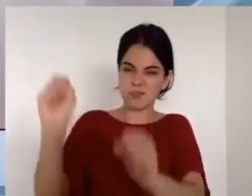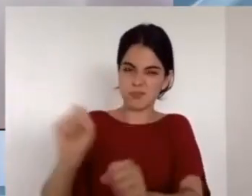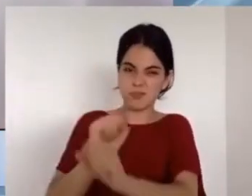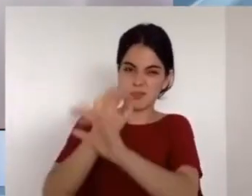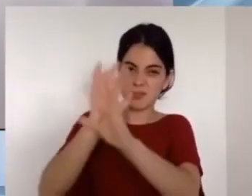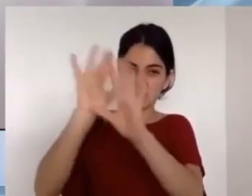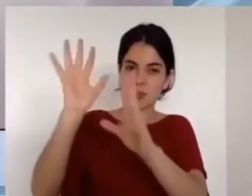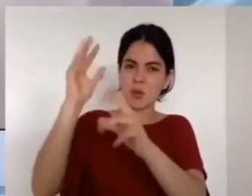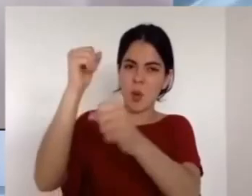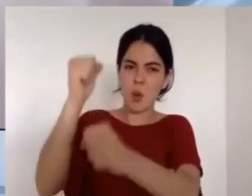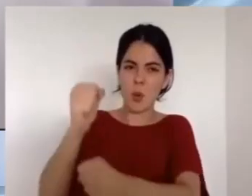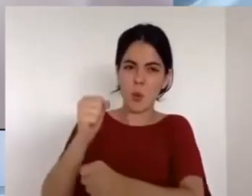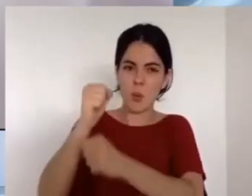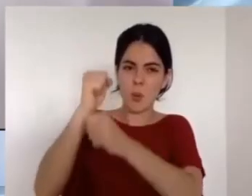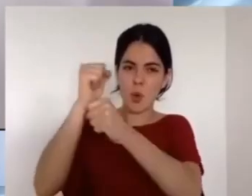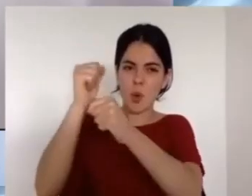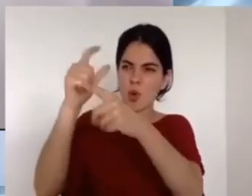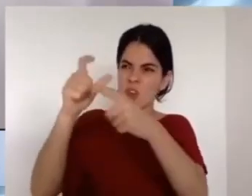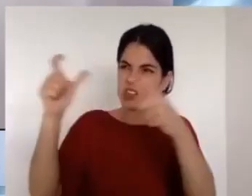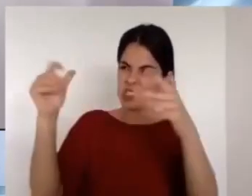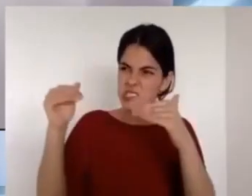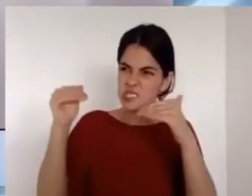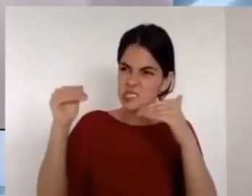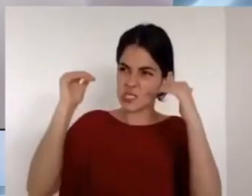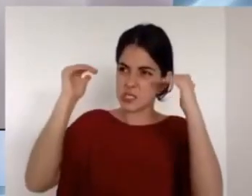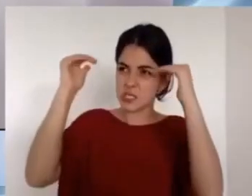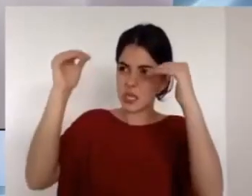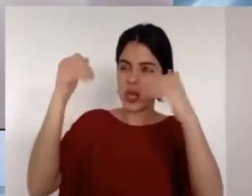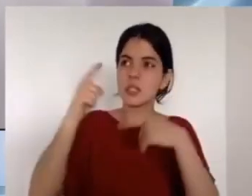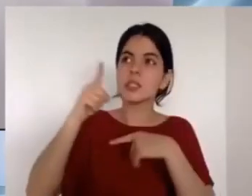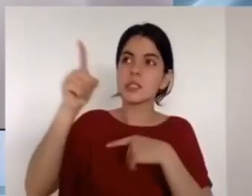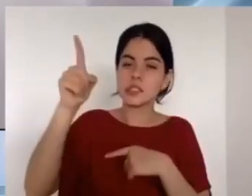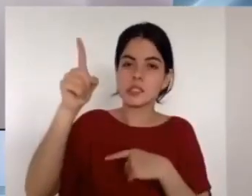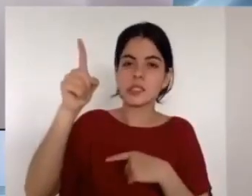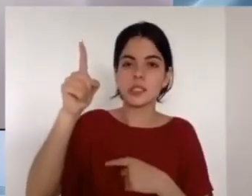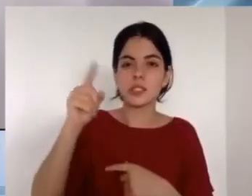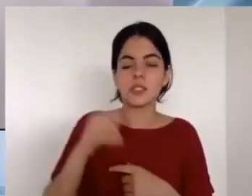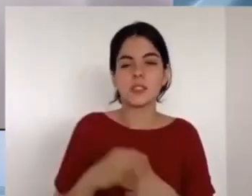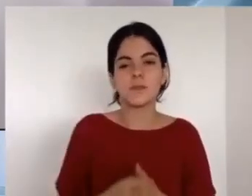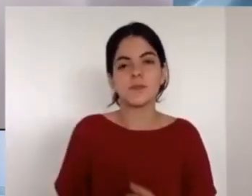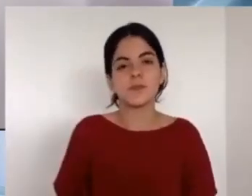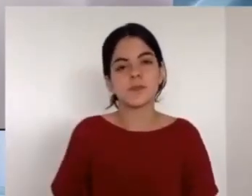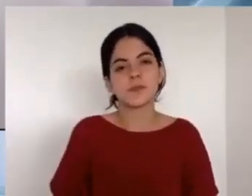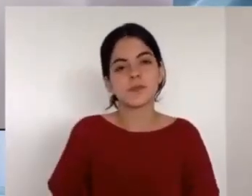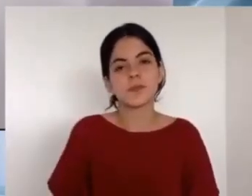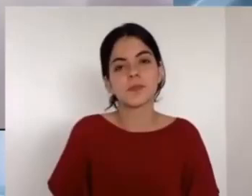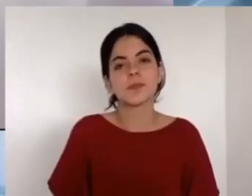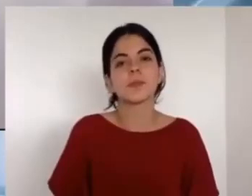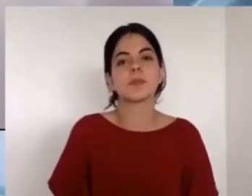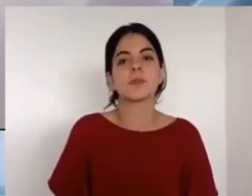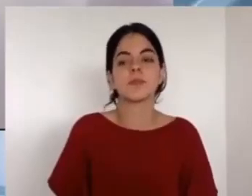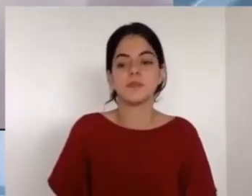eminente grandeza de su ¿Y qué es lo que